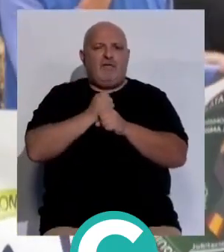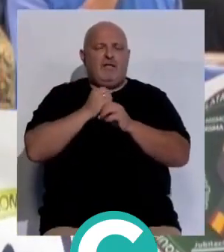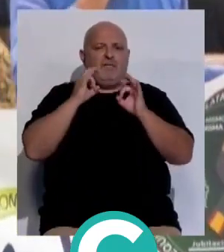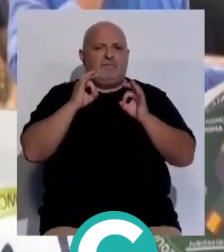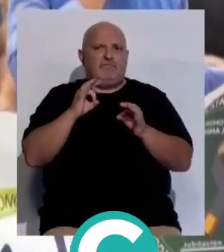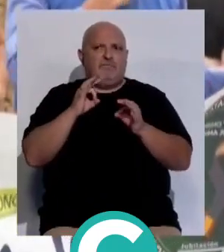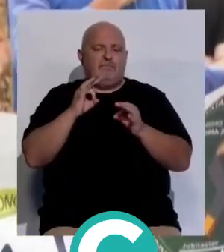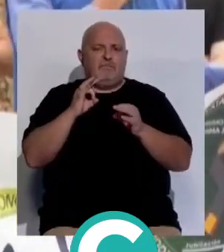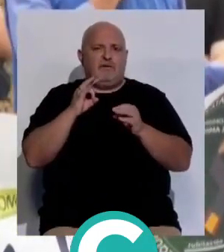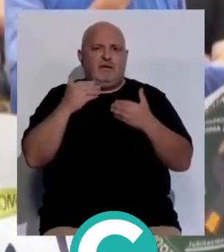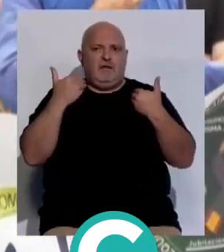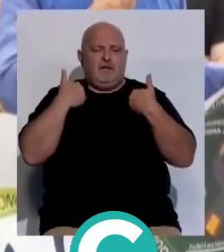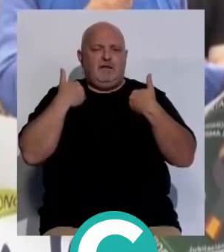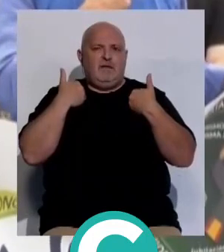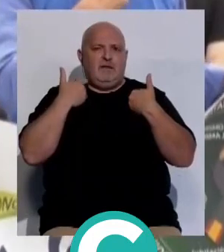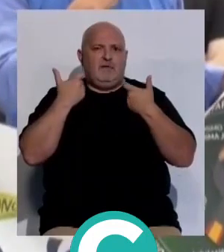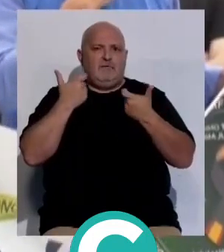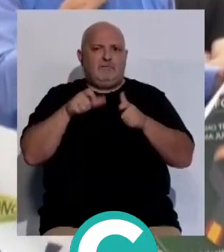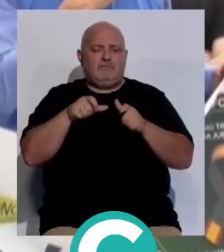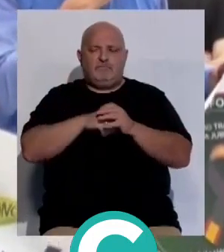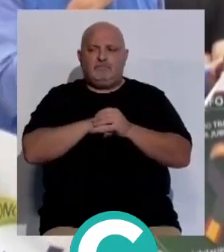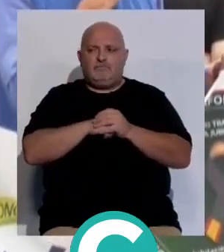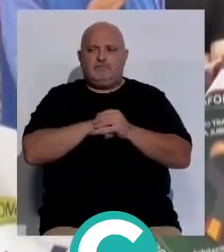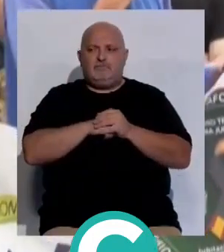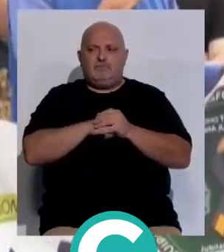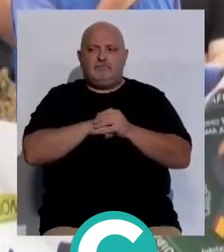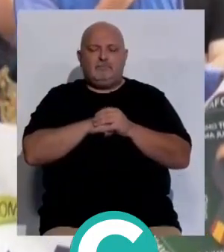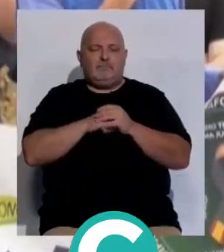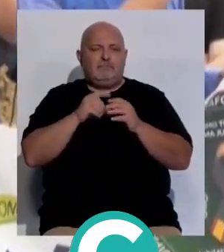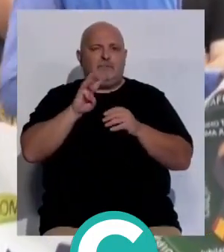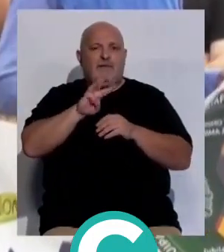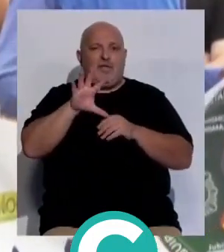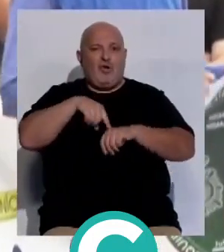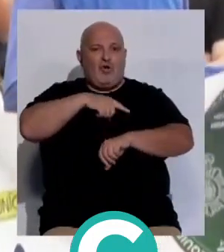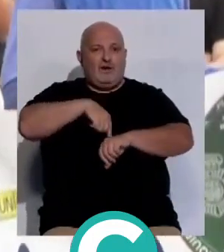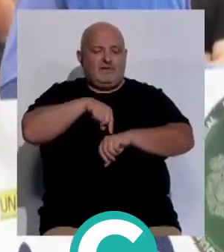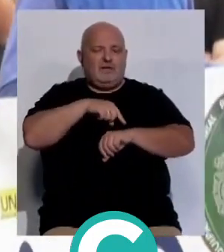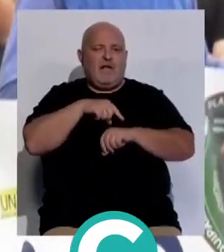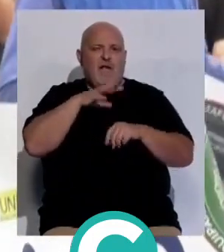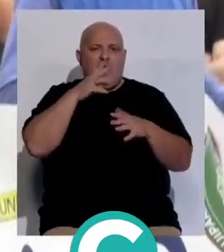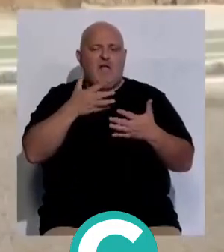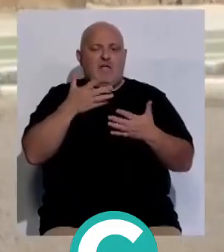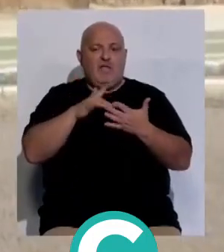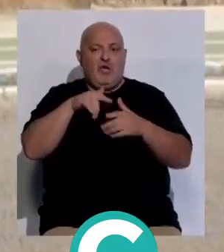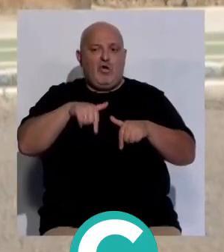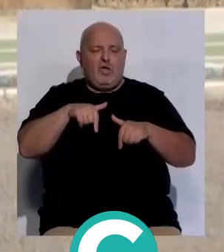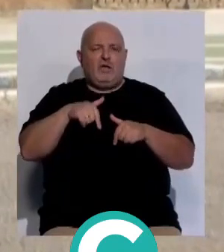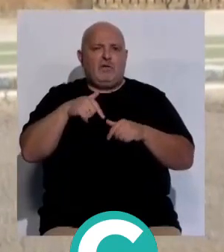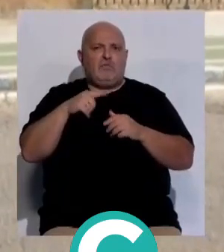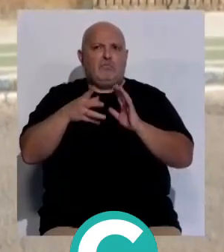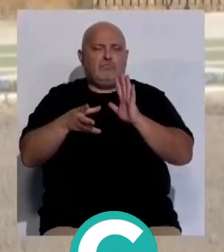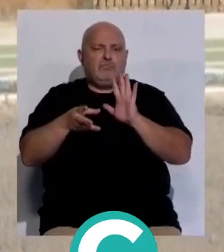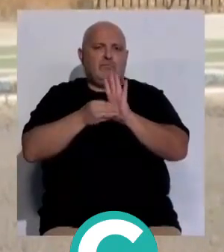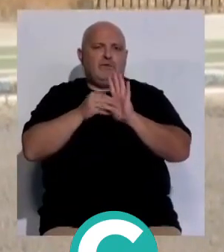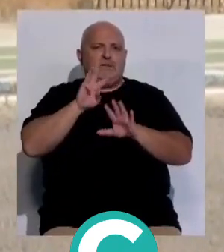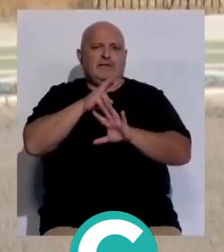se ha materializado en 35 horas y a día de hoy se nos sigue aplicando